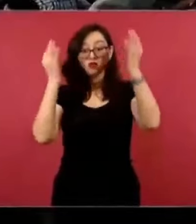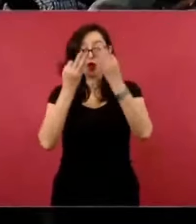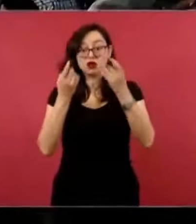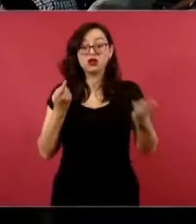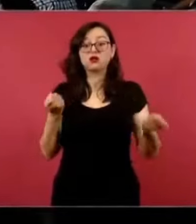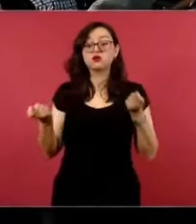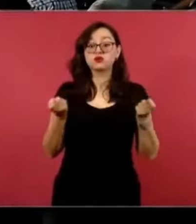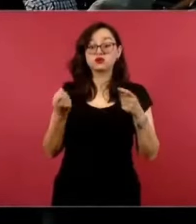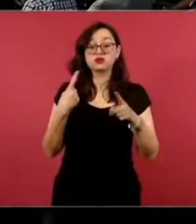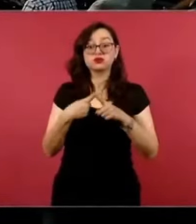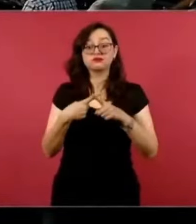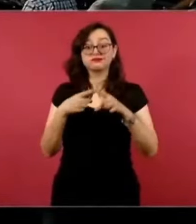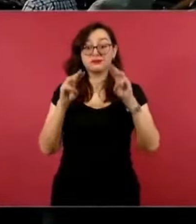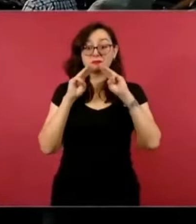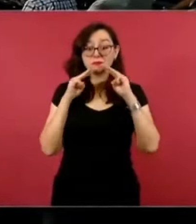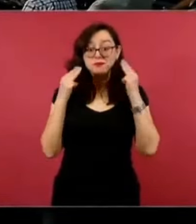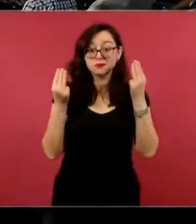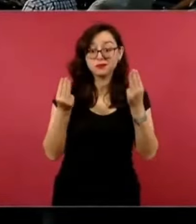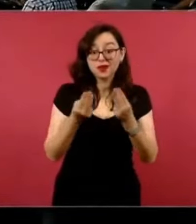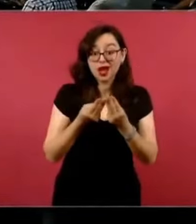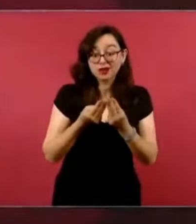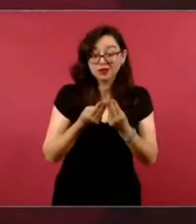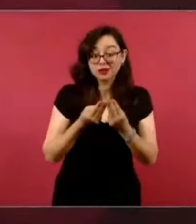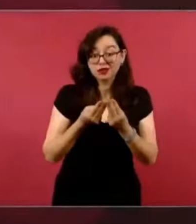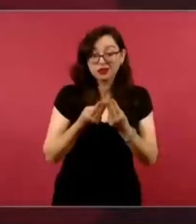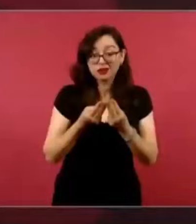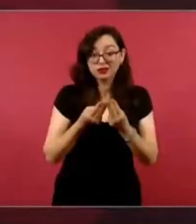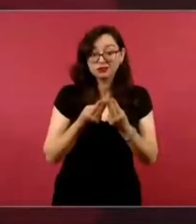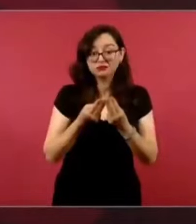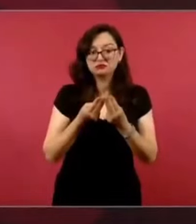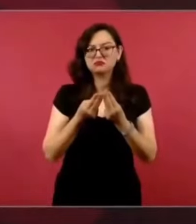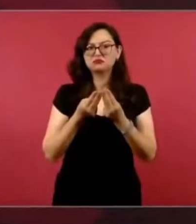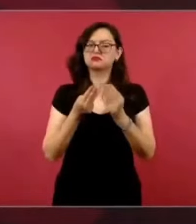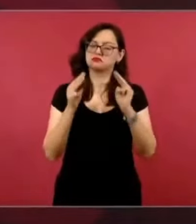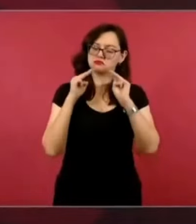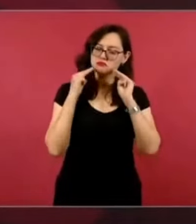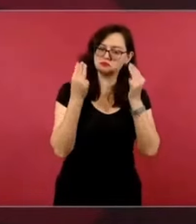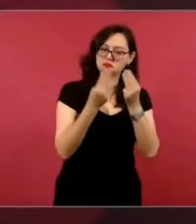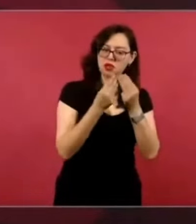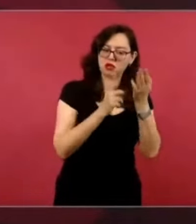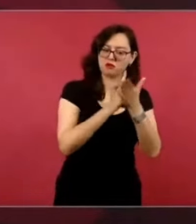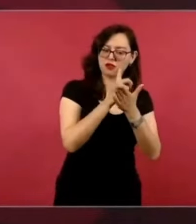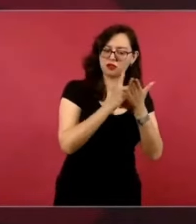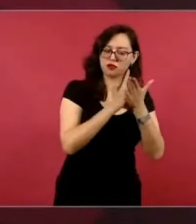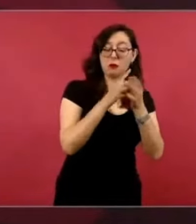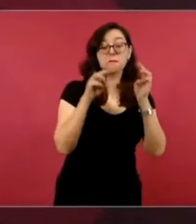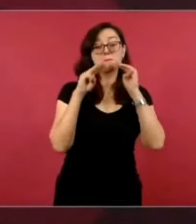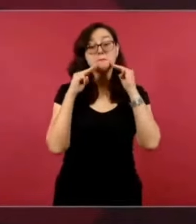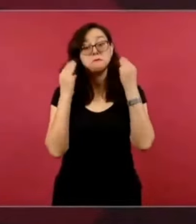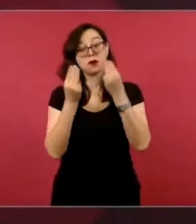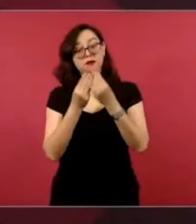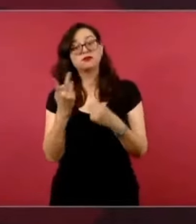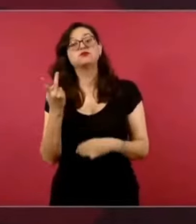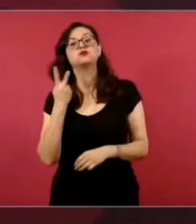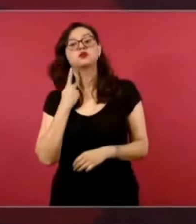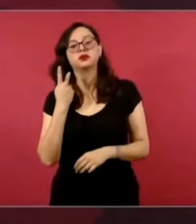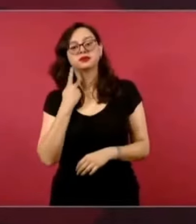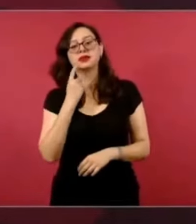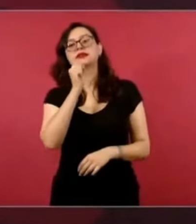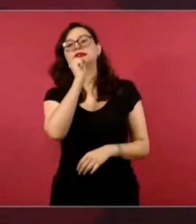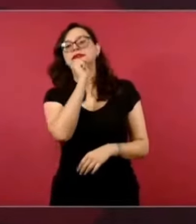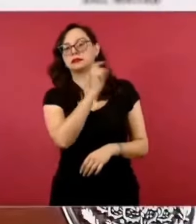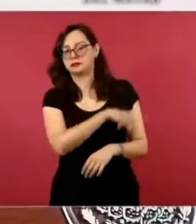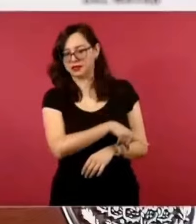de cuello blanco y de la delincuencia organizada. Es